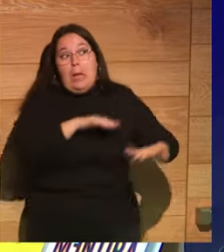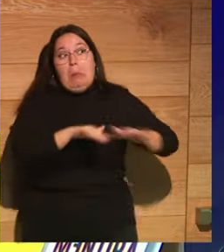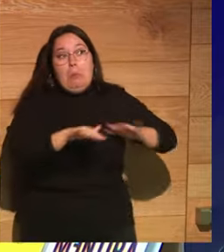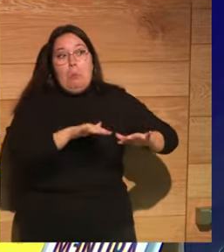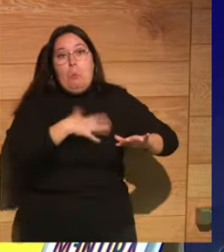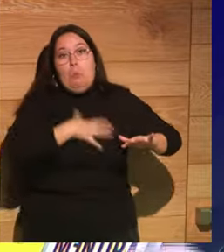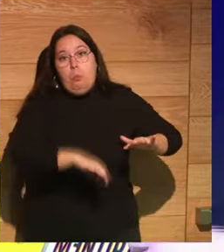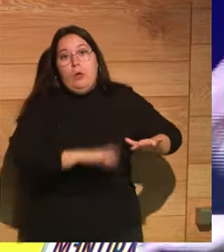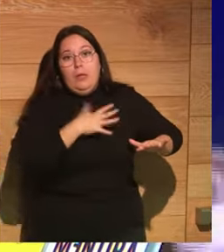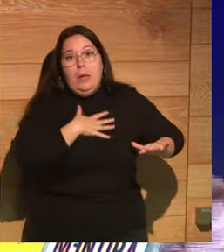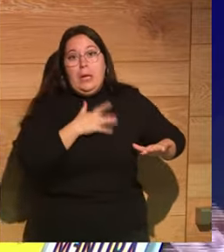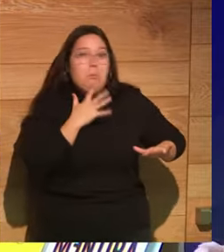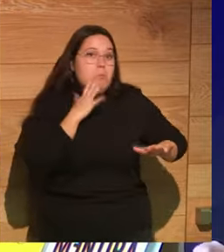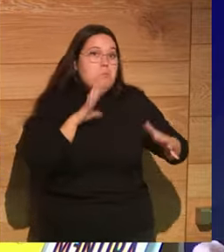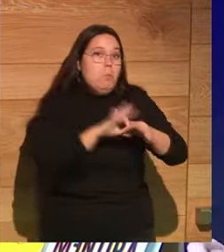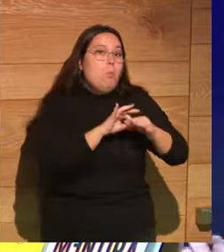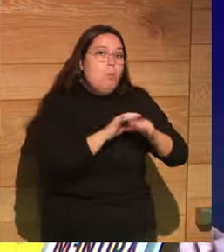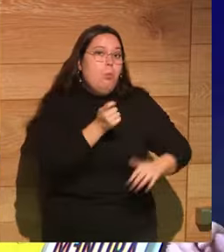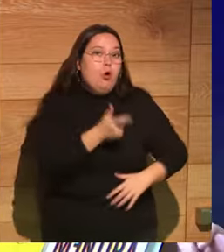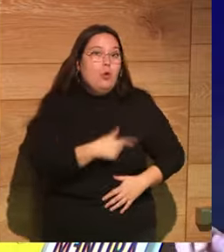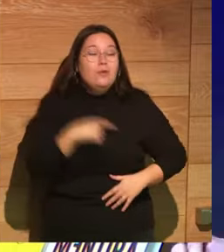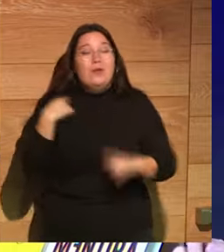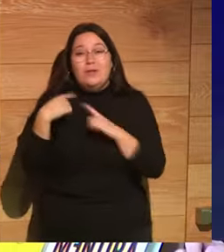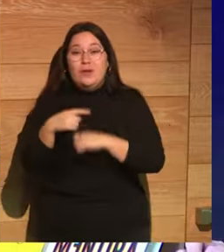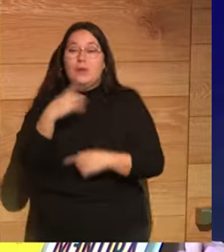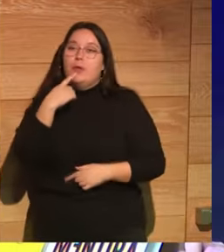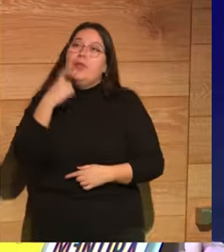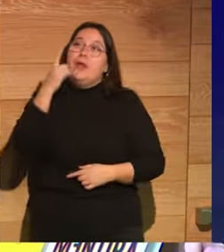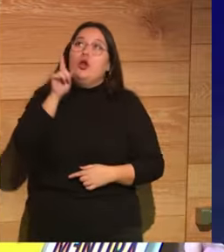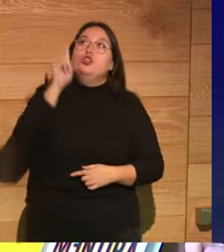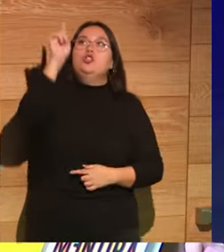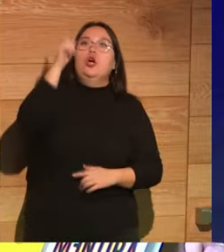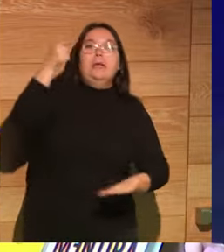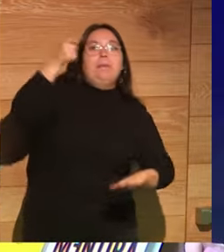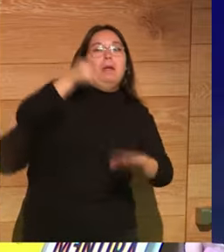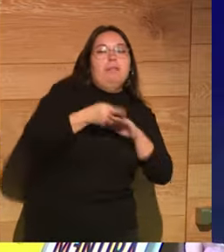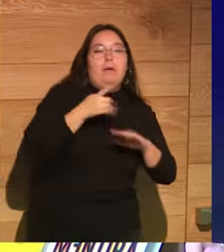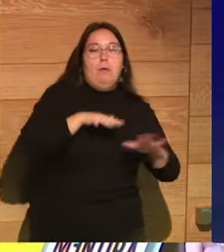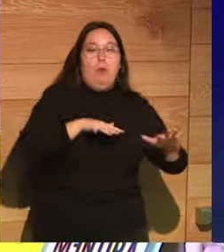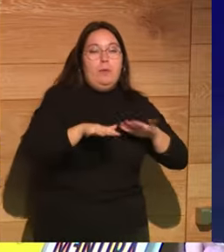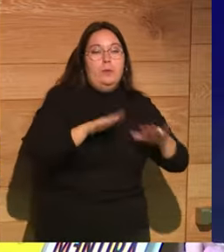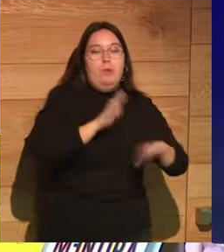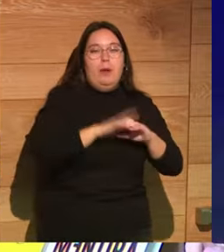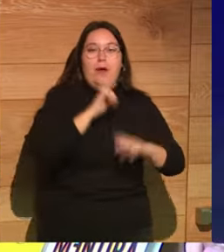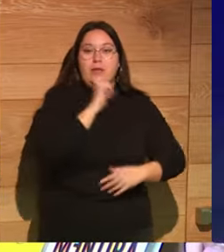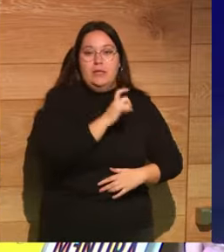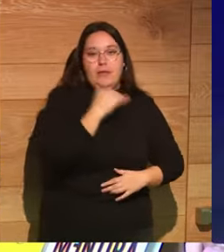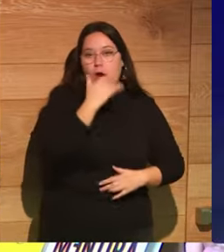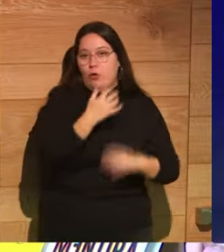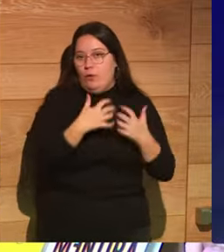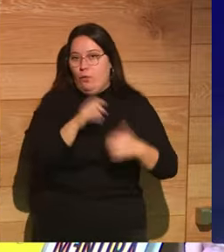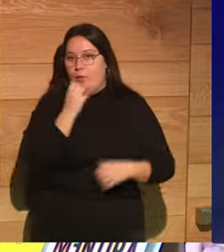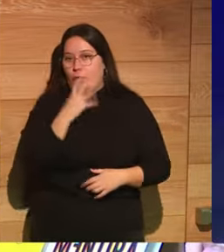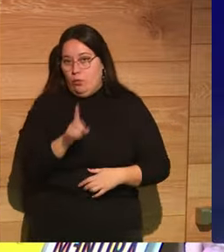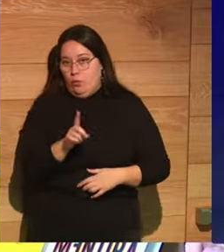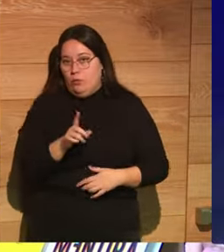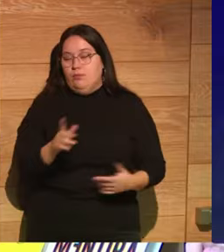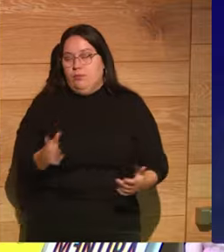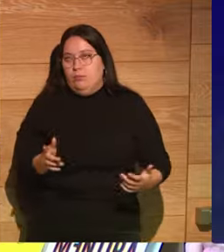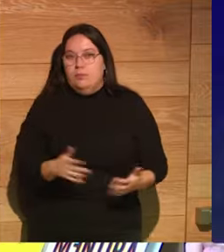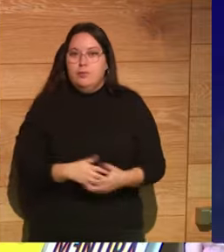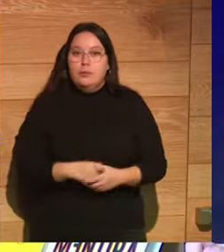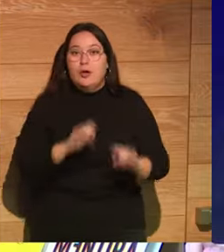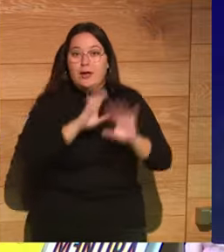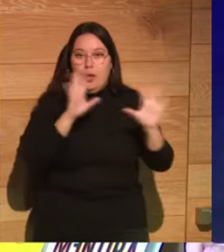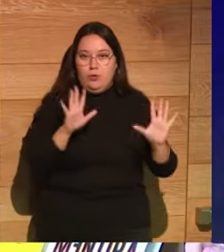tanto con lo cual porque a ver lo tradicional era pensar que eran los dioses los que mandaban ese tipo de movimientos para avisar de que algo no estaba funcionando pero